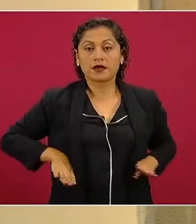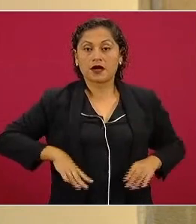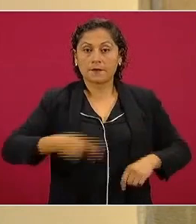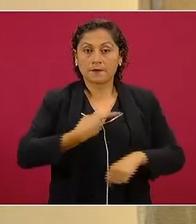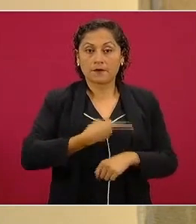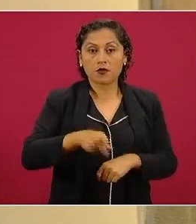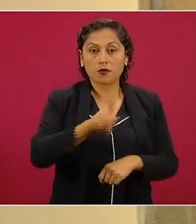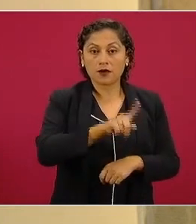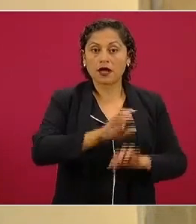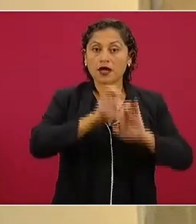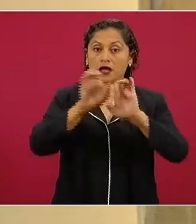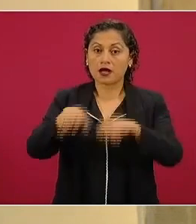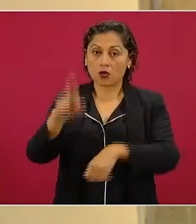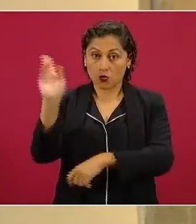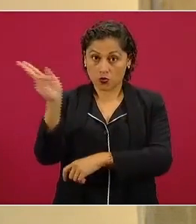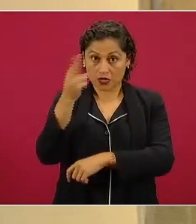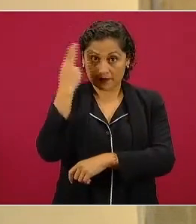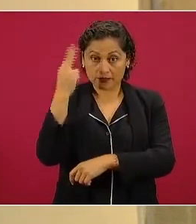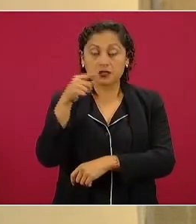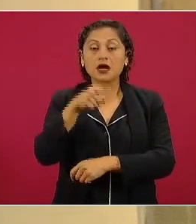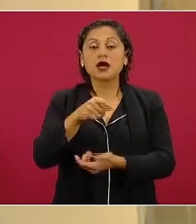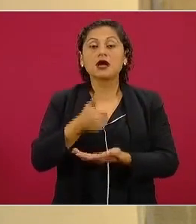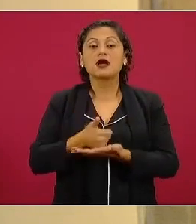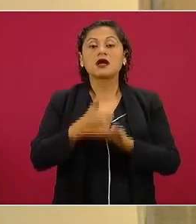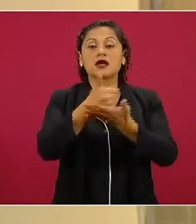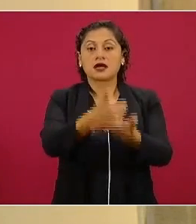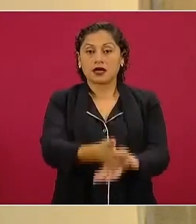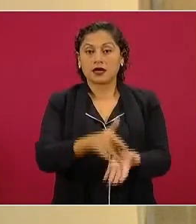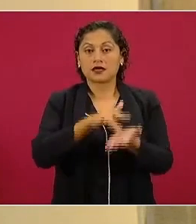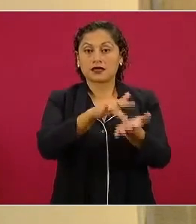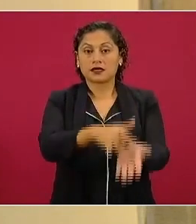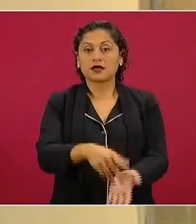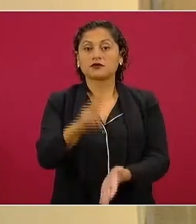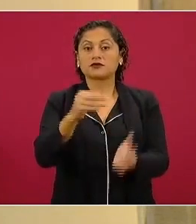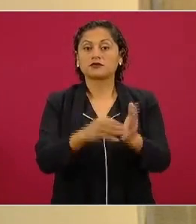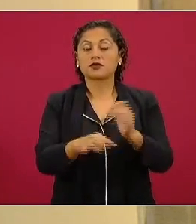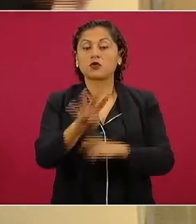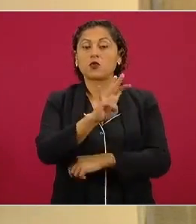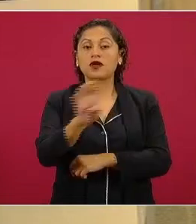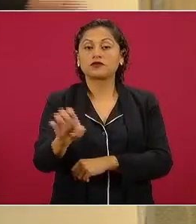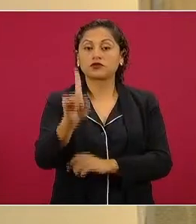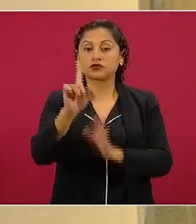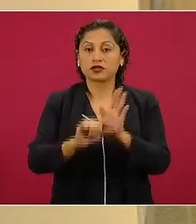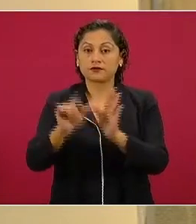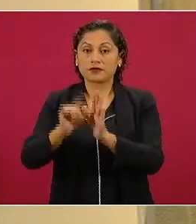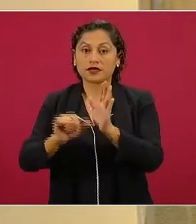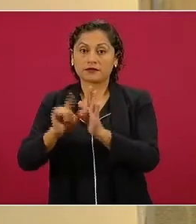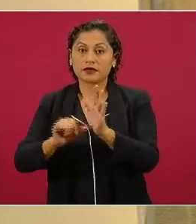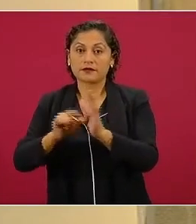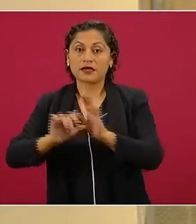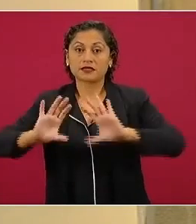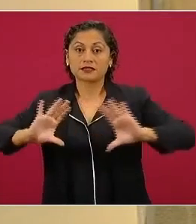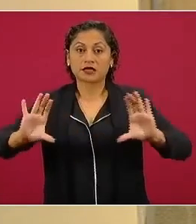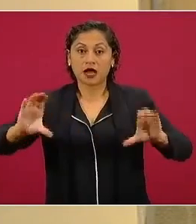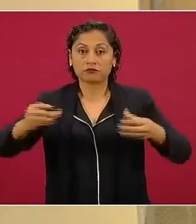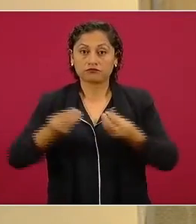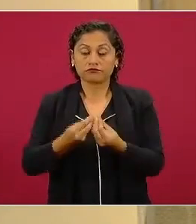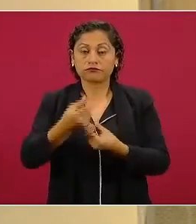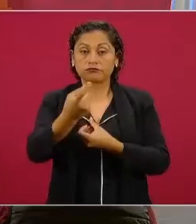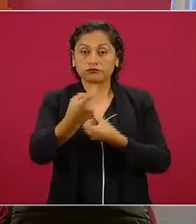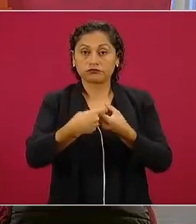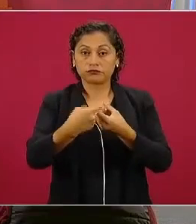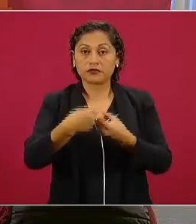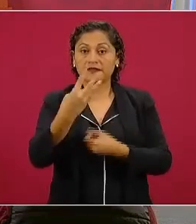universidades nacionales, tendrán derecho a una beca de dos mil cuatrocientos pesos mensuales, son más de 300 mil ya, cumplido.